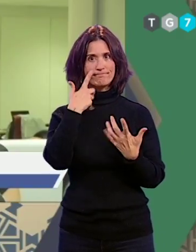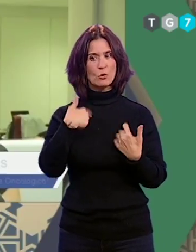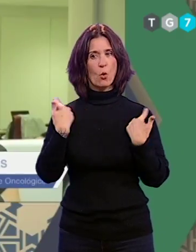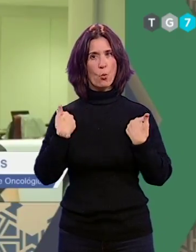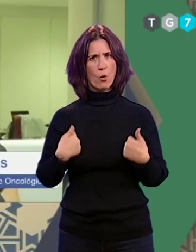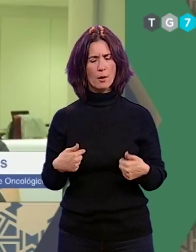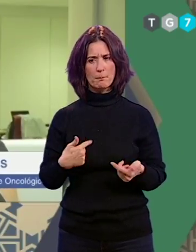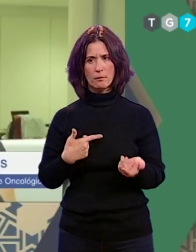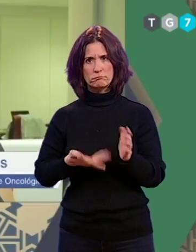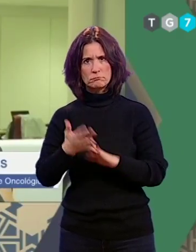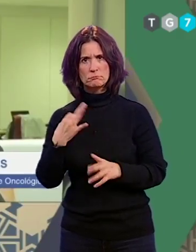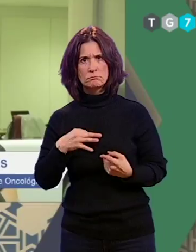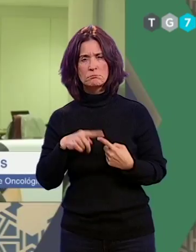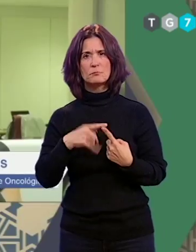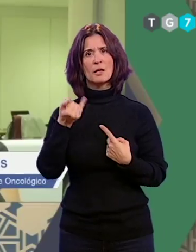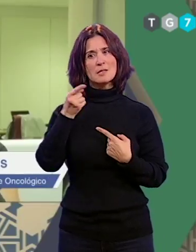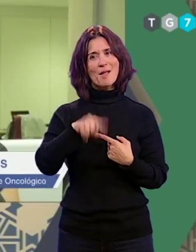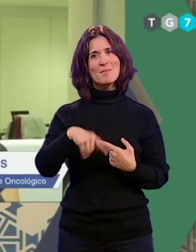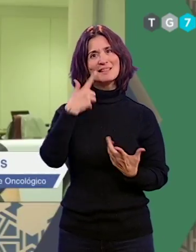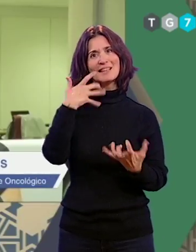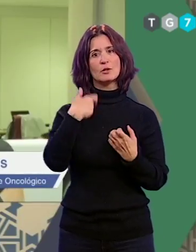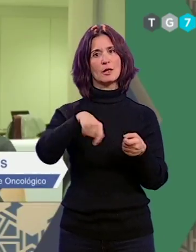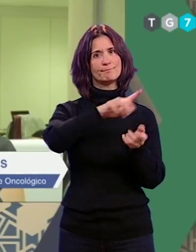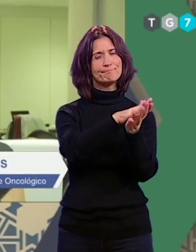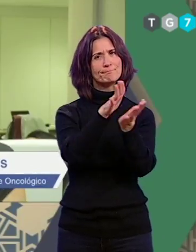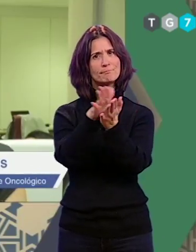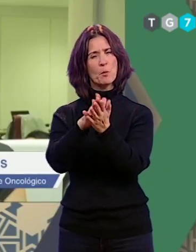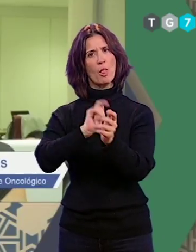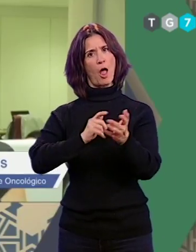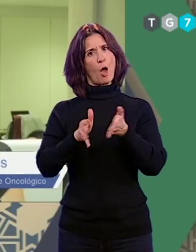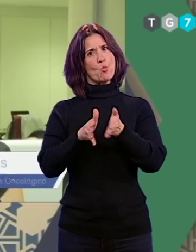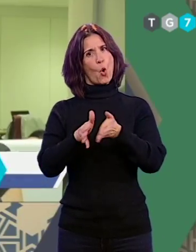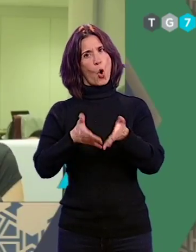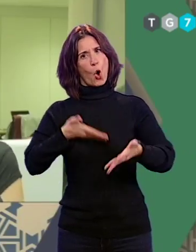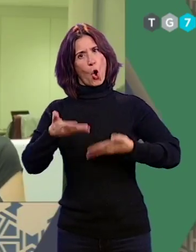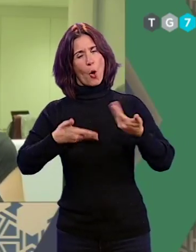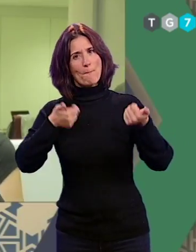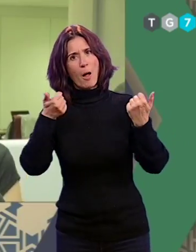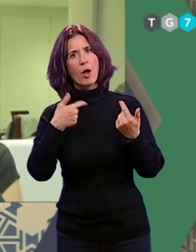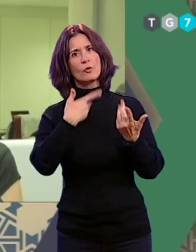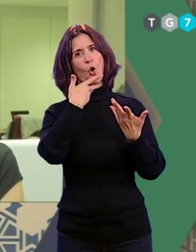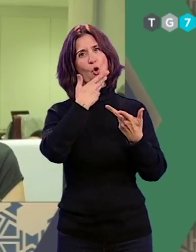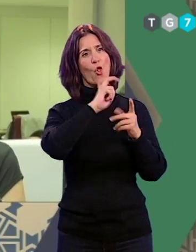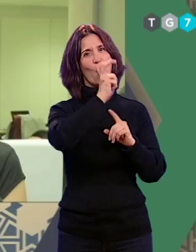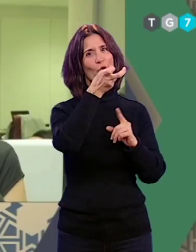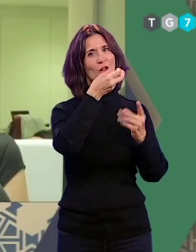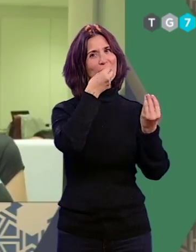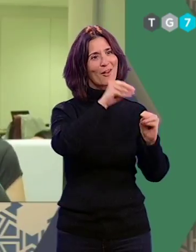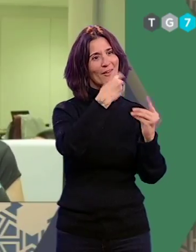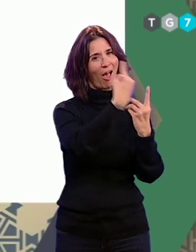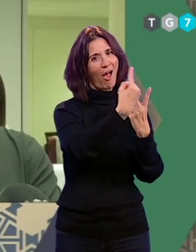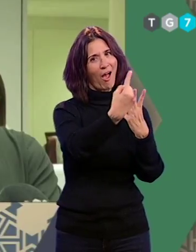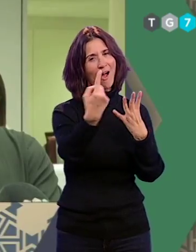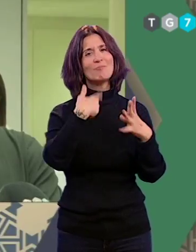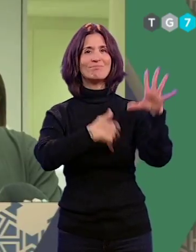la hora de ir al servicio y luego pues con los compañeros te motivas y ves otras historias y aprendes.